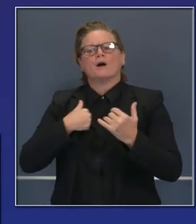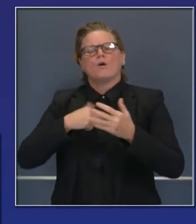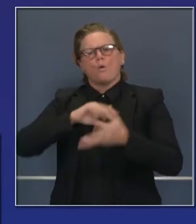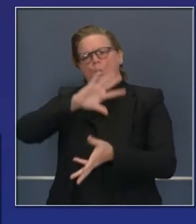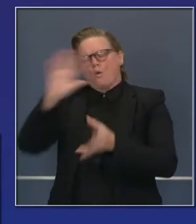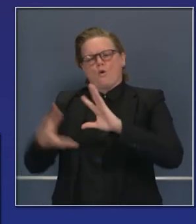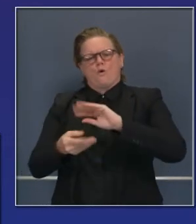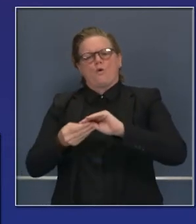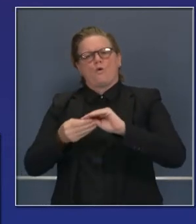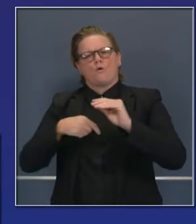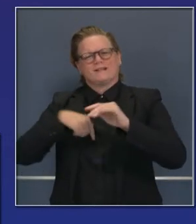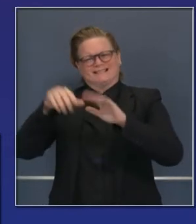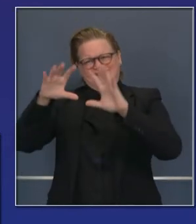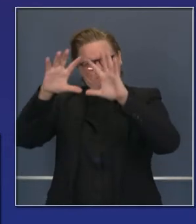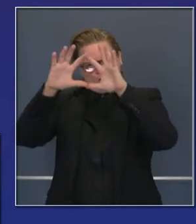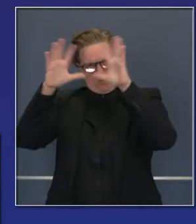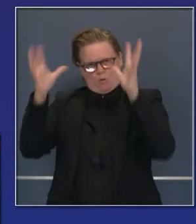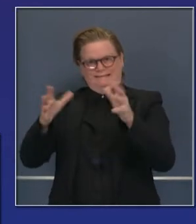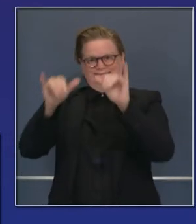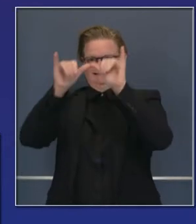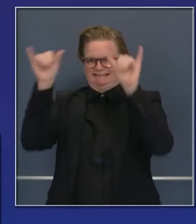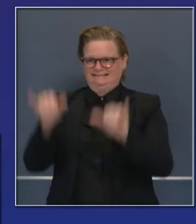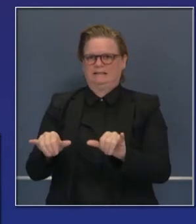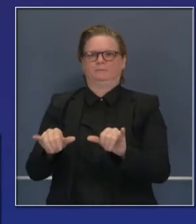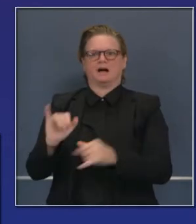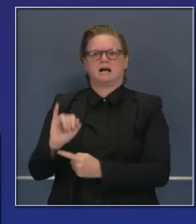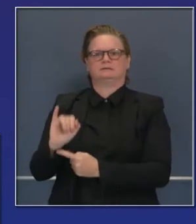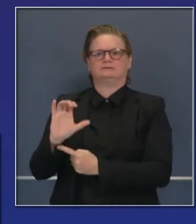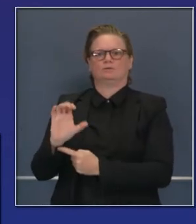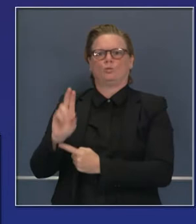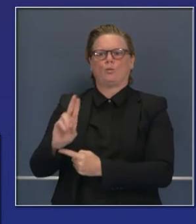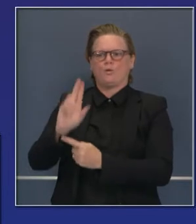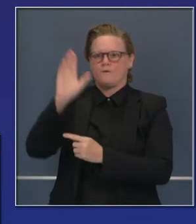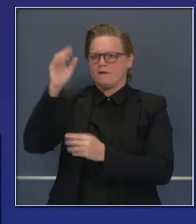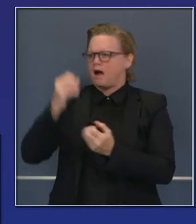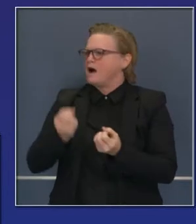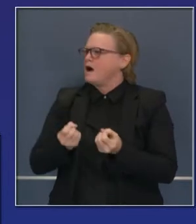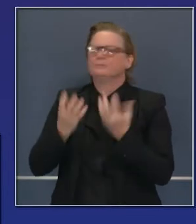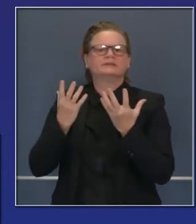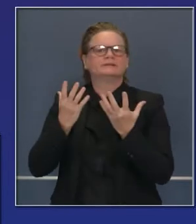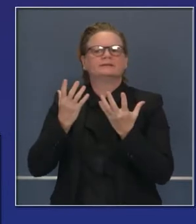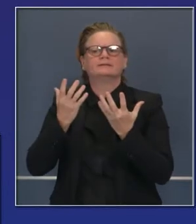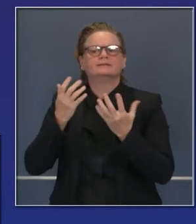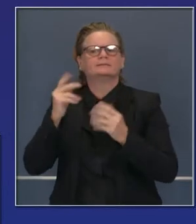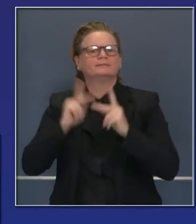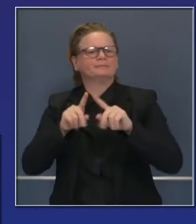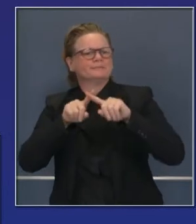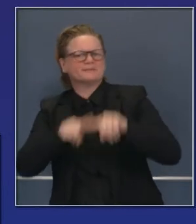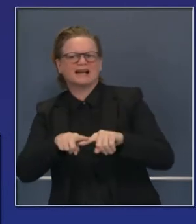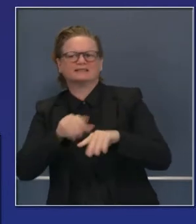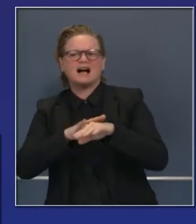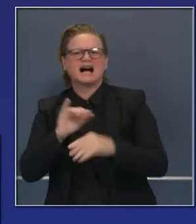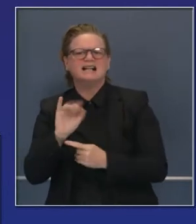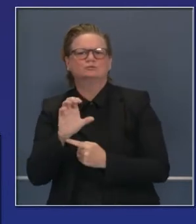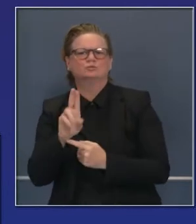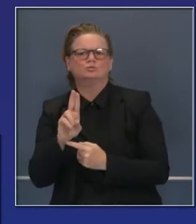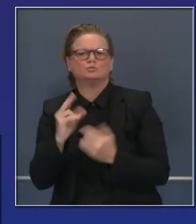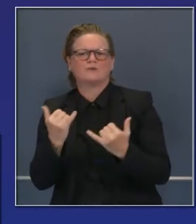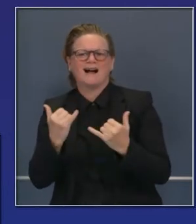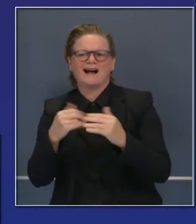Ahora veamos el sistema actual de unidades de cuidados intensivos y cuán ocupado está.